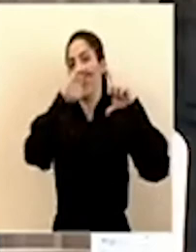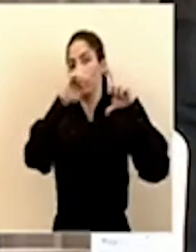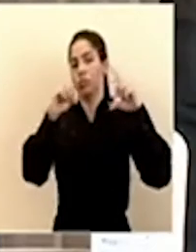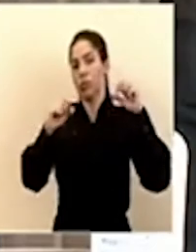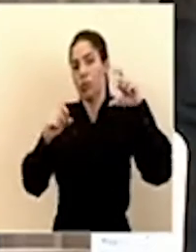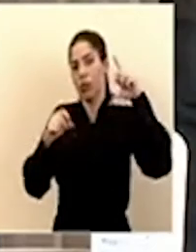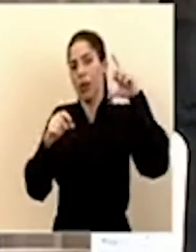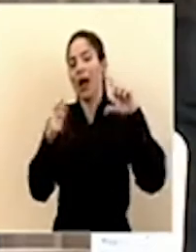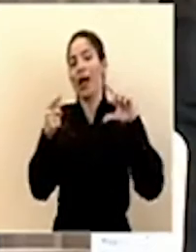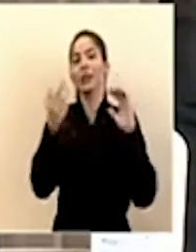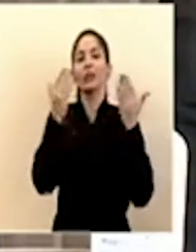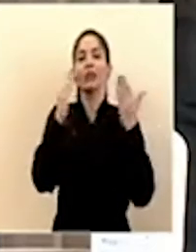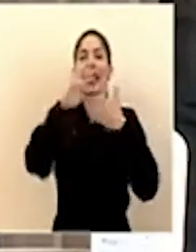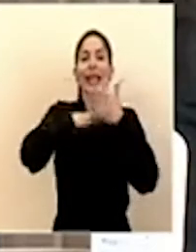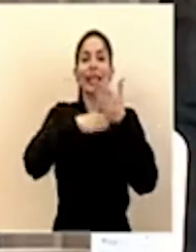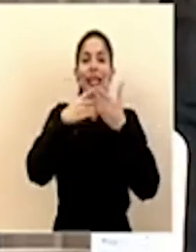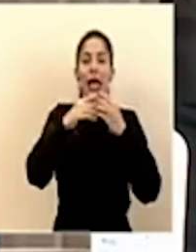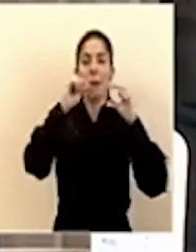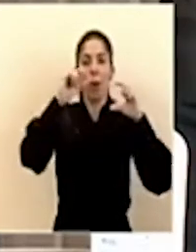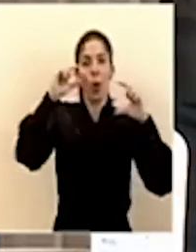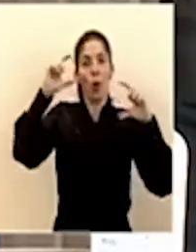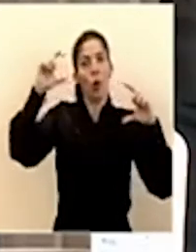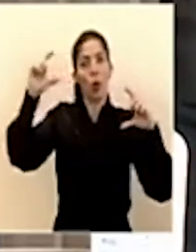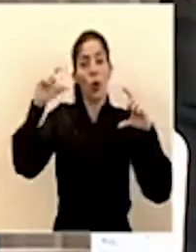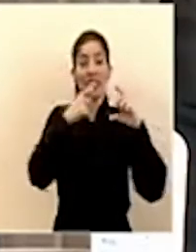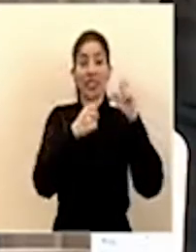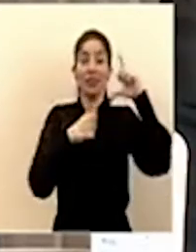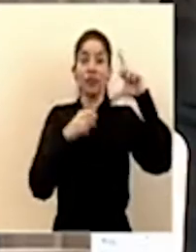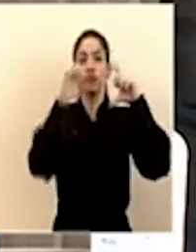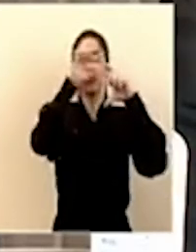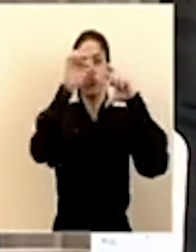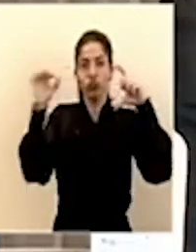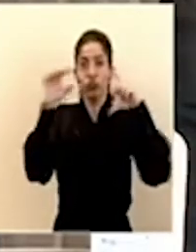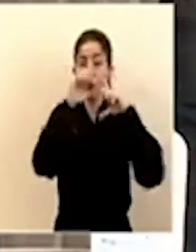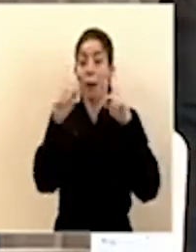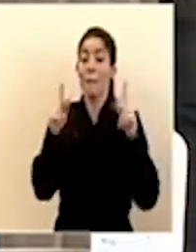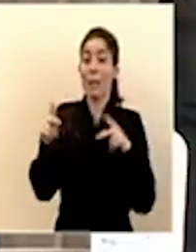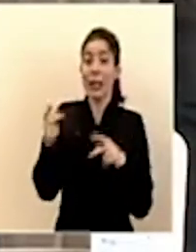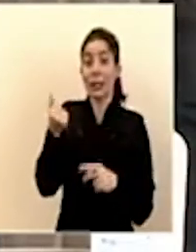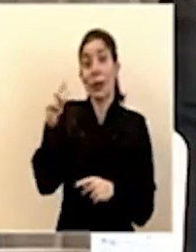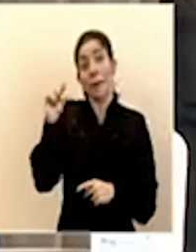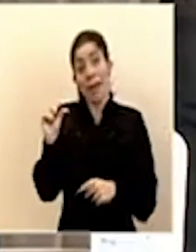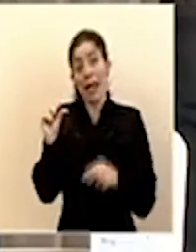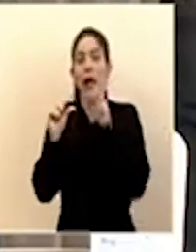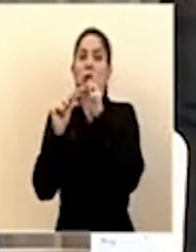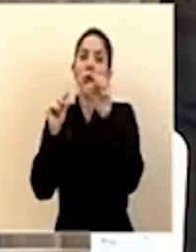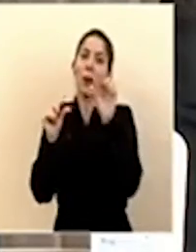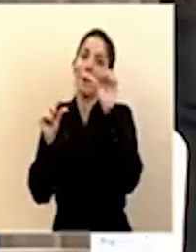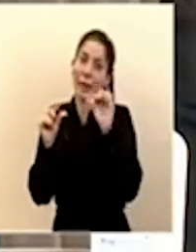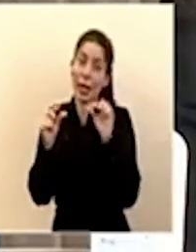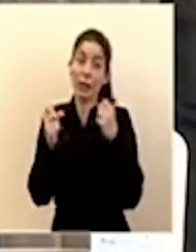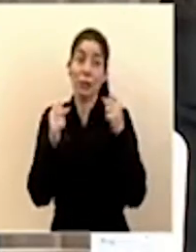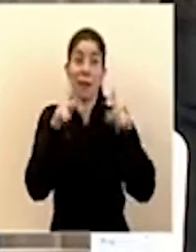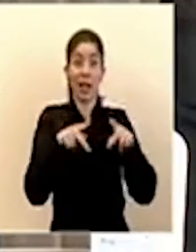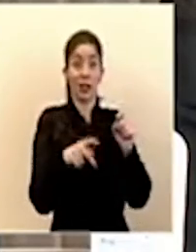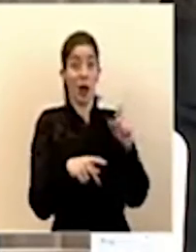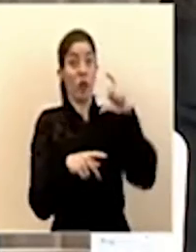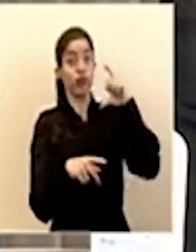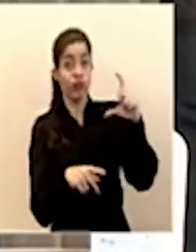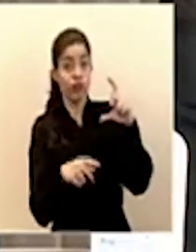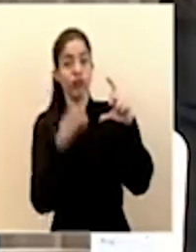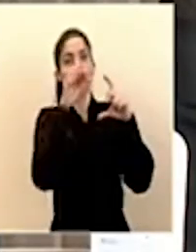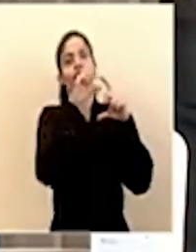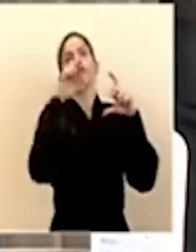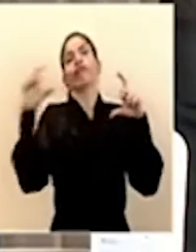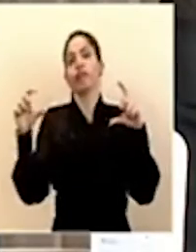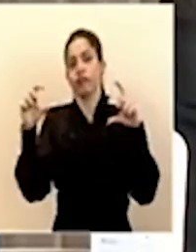escala progresiva para que los que tienen menos aporten menos y los que tienen más aporten un